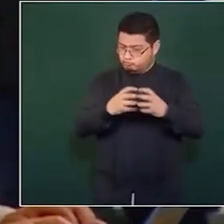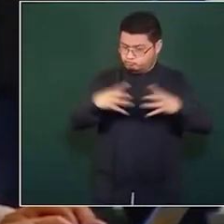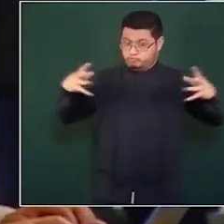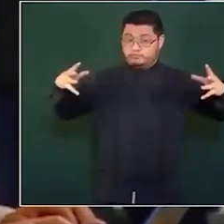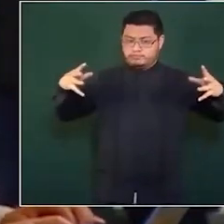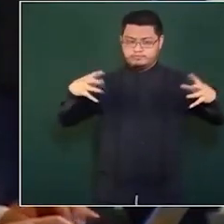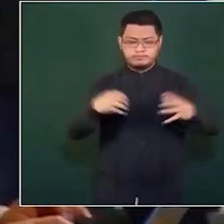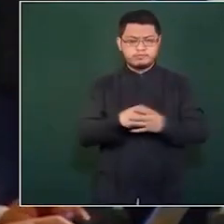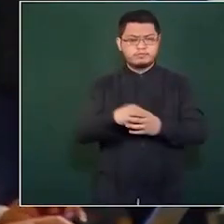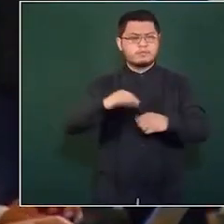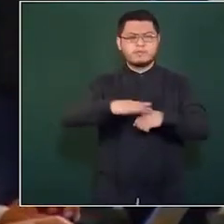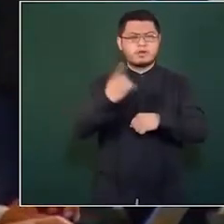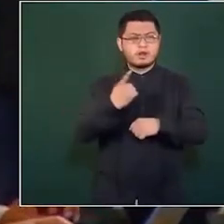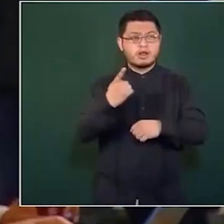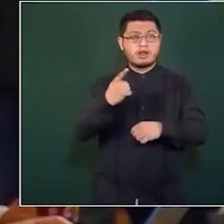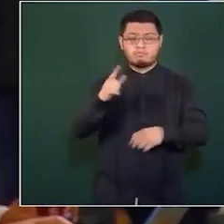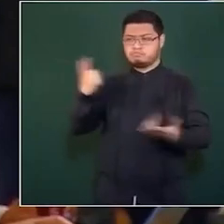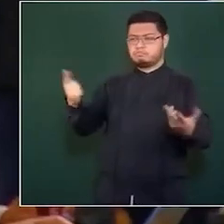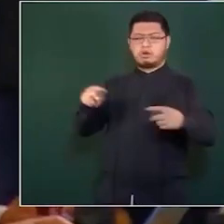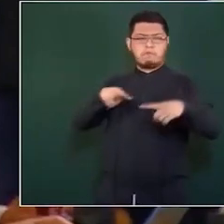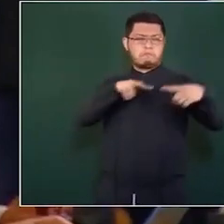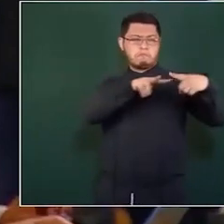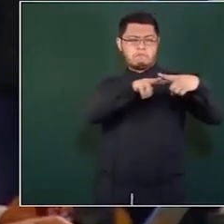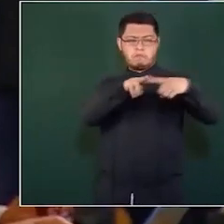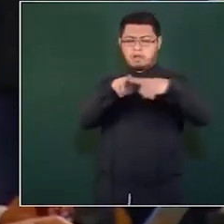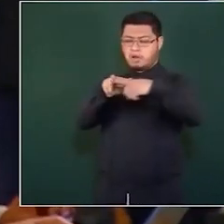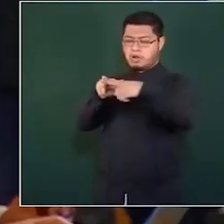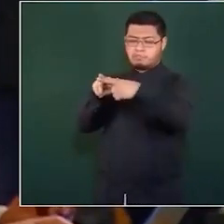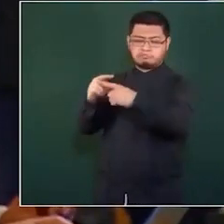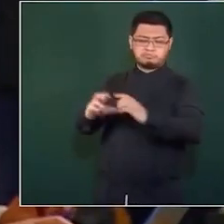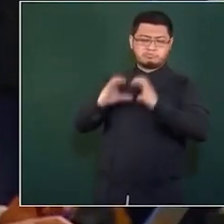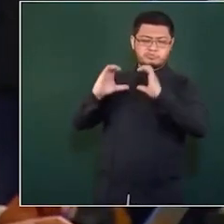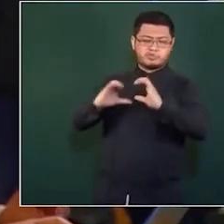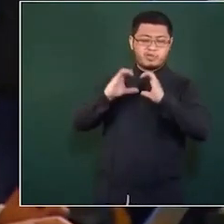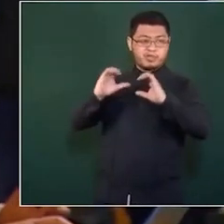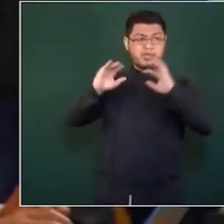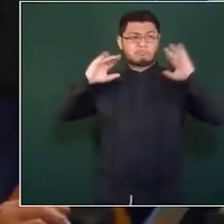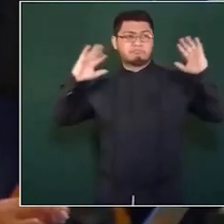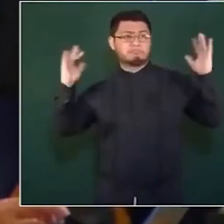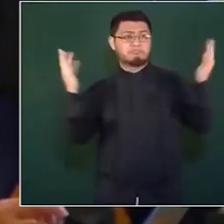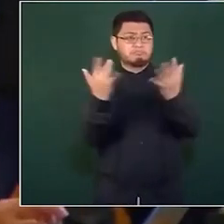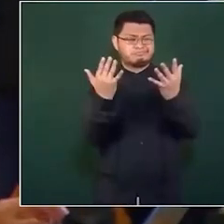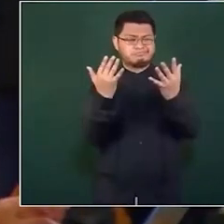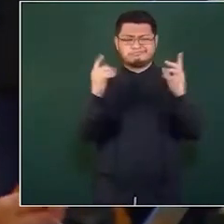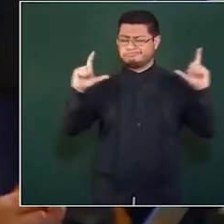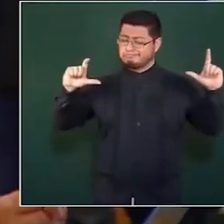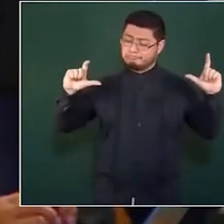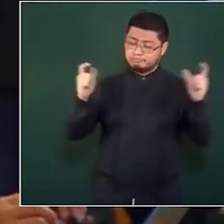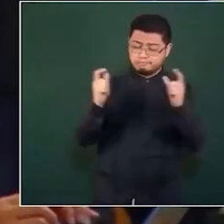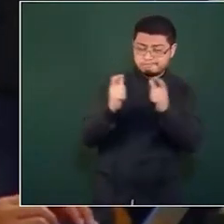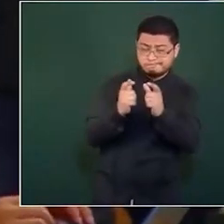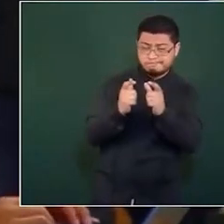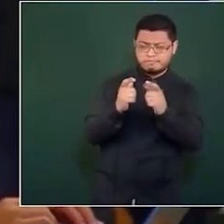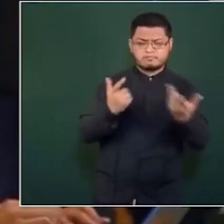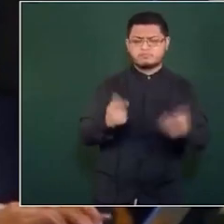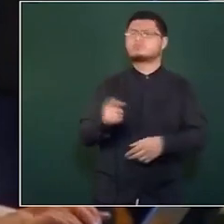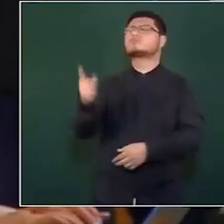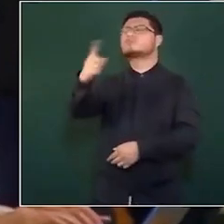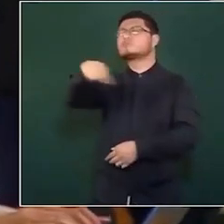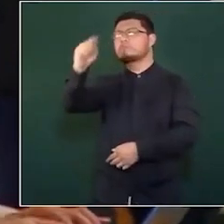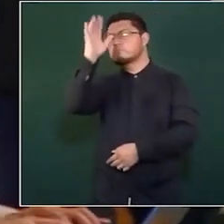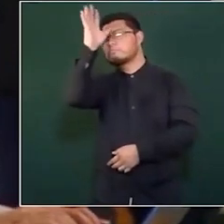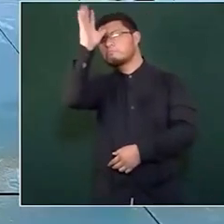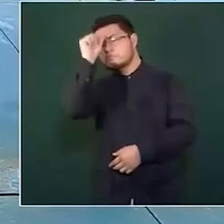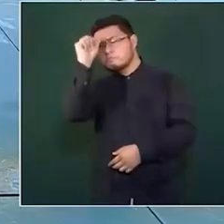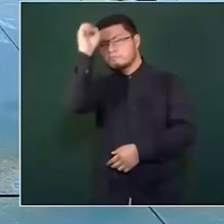de parques eólicos y parques solares. ¿Qué respondería a estas advertencias de este estudio del Departamento de Energía de